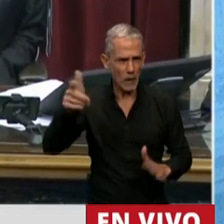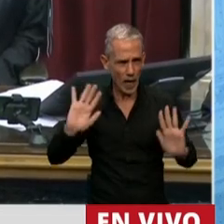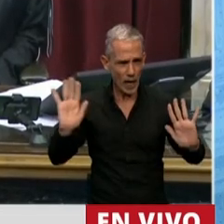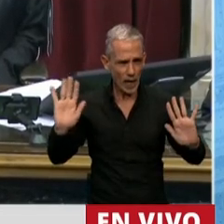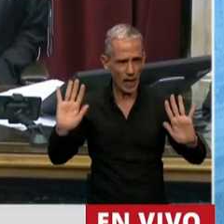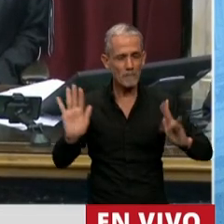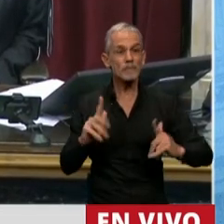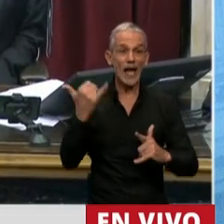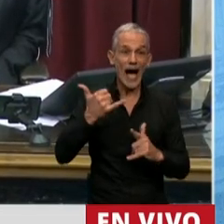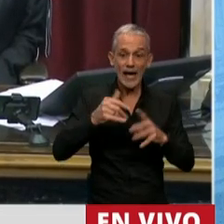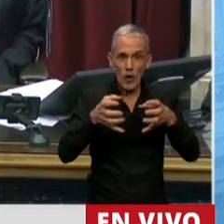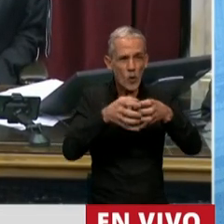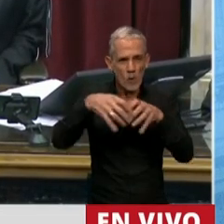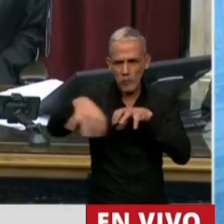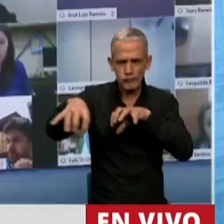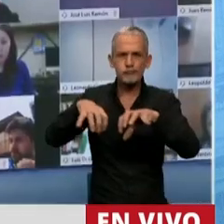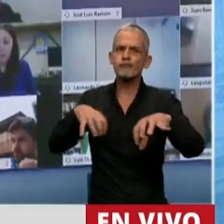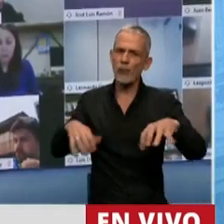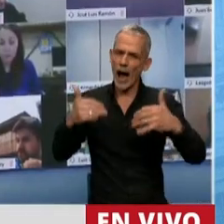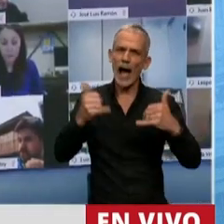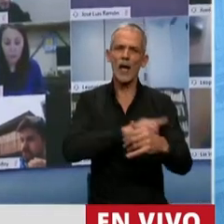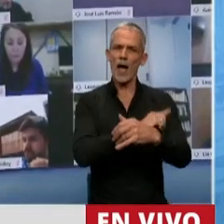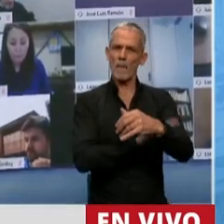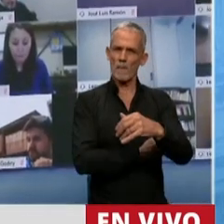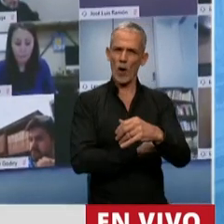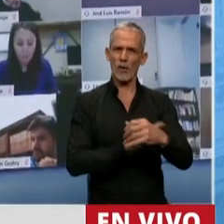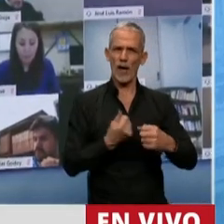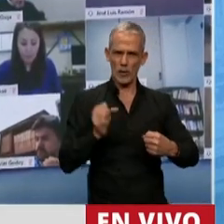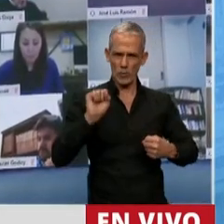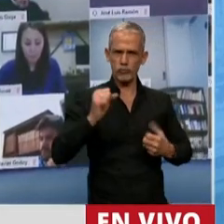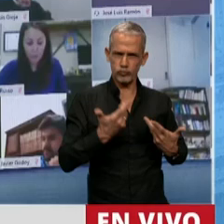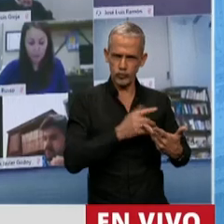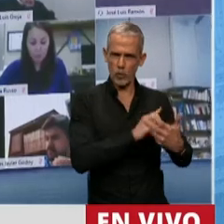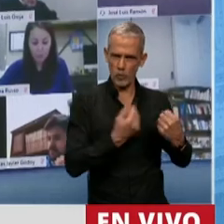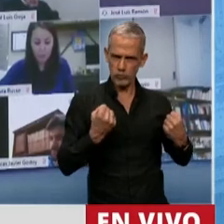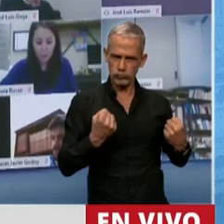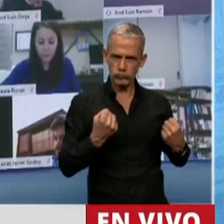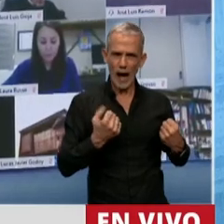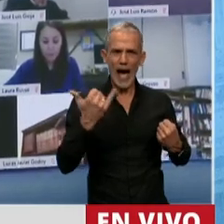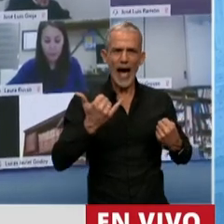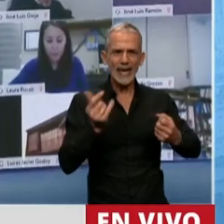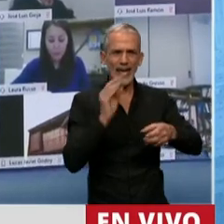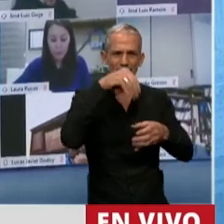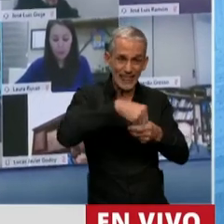sectores y grupos de poder convencidos que los miembros de este